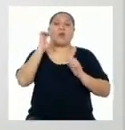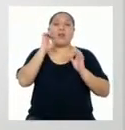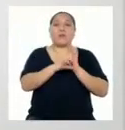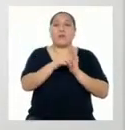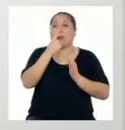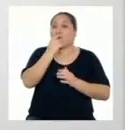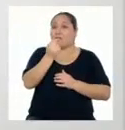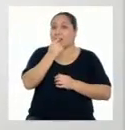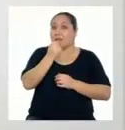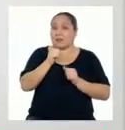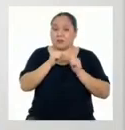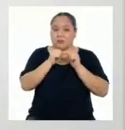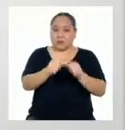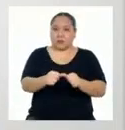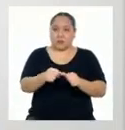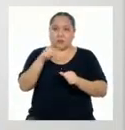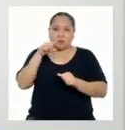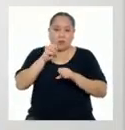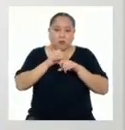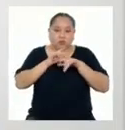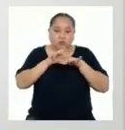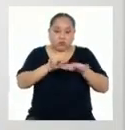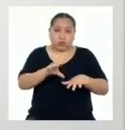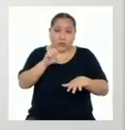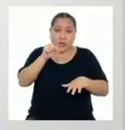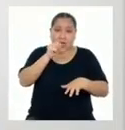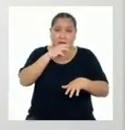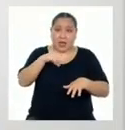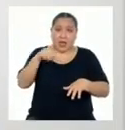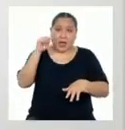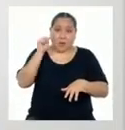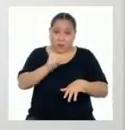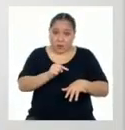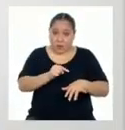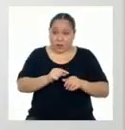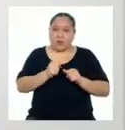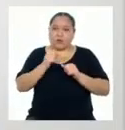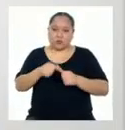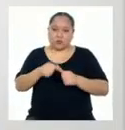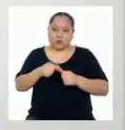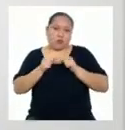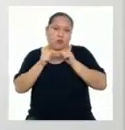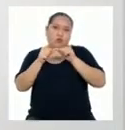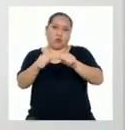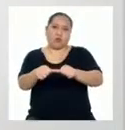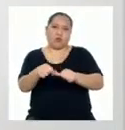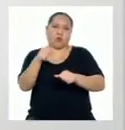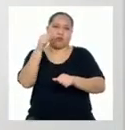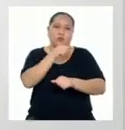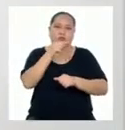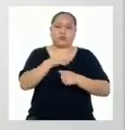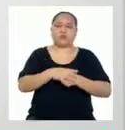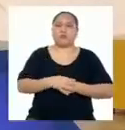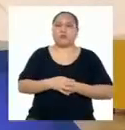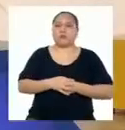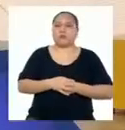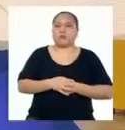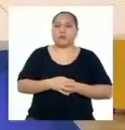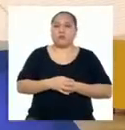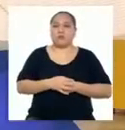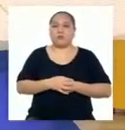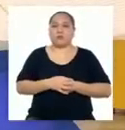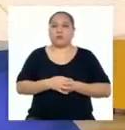frescas Ya que su duración Aumenta considerablemente Cuando son expuestas A los rayos gamma Provenientes De una fuente radiactiva